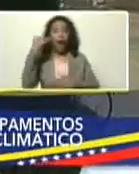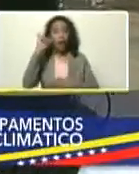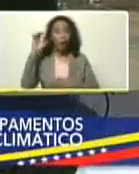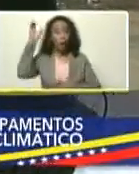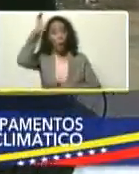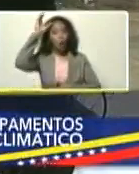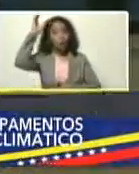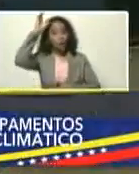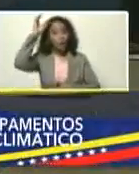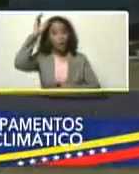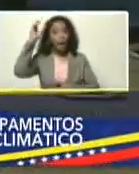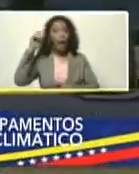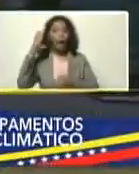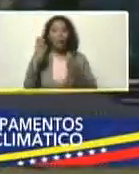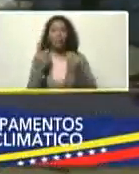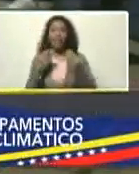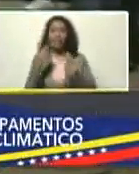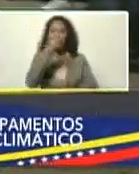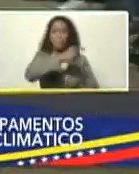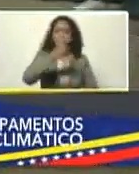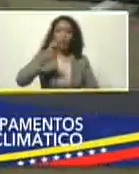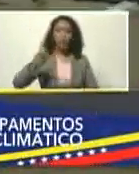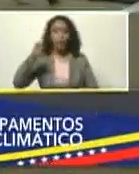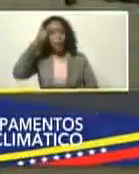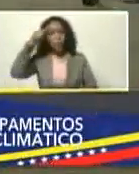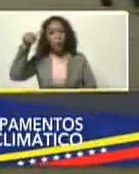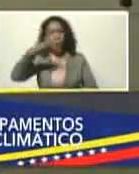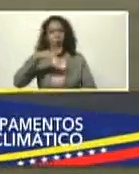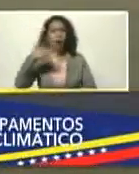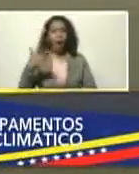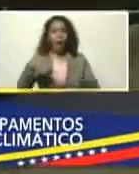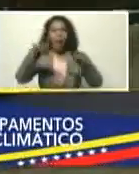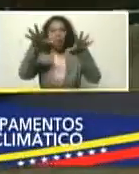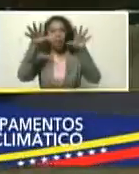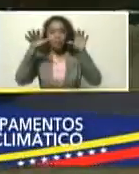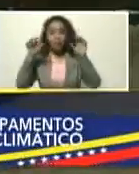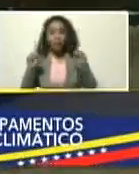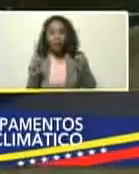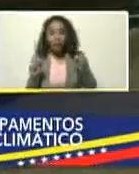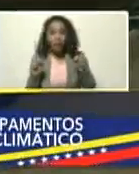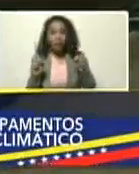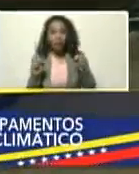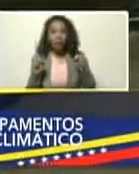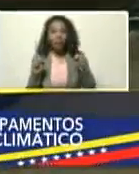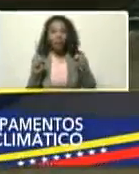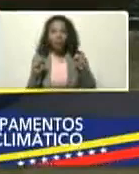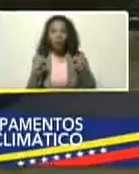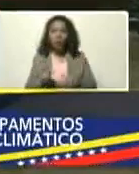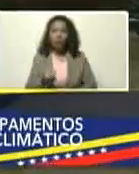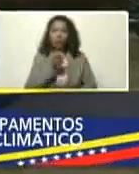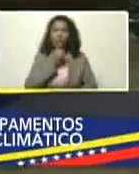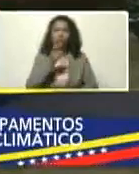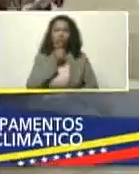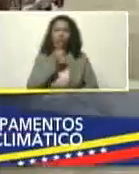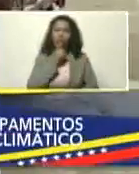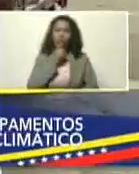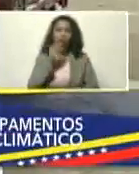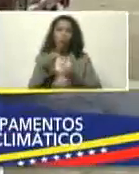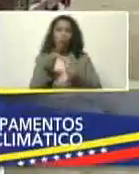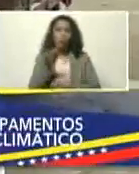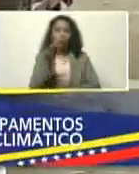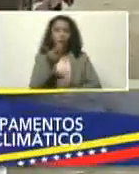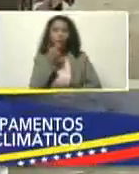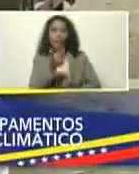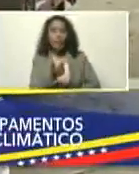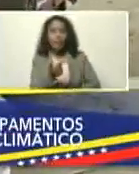concientizando, a tanta y tanta gente, de la población, que entienda, lo complicado, y lo complejo, como usted lo explicaba,